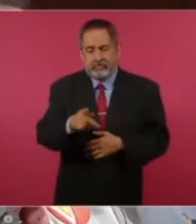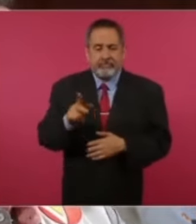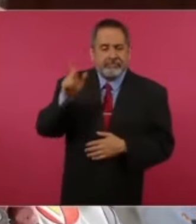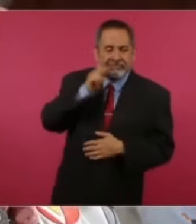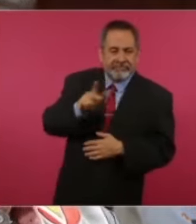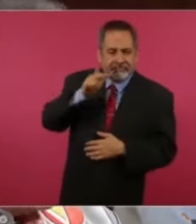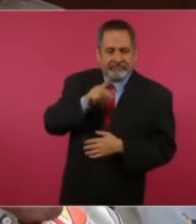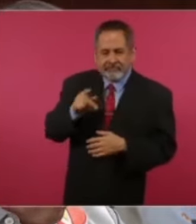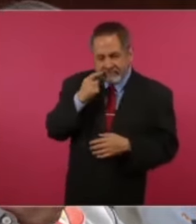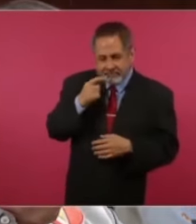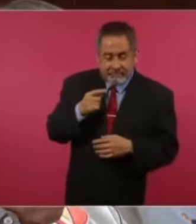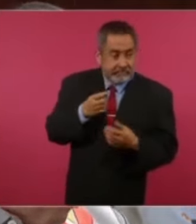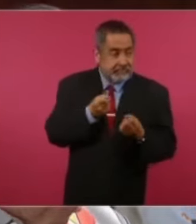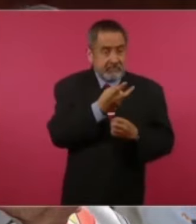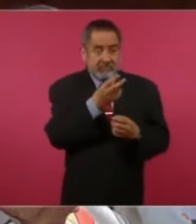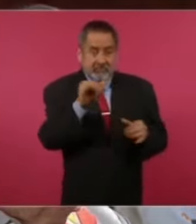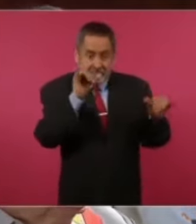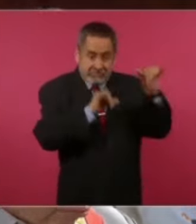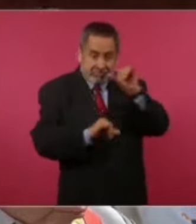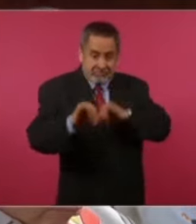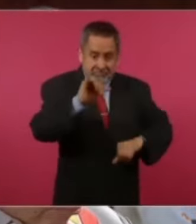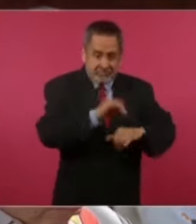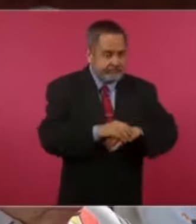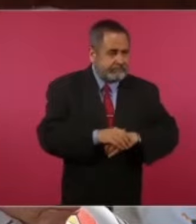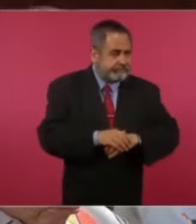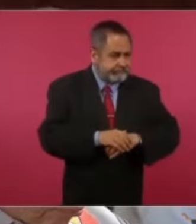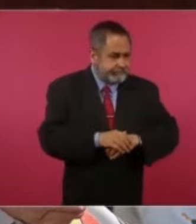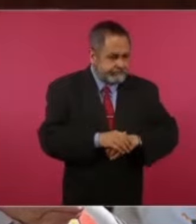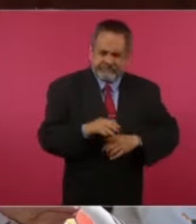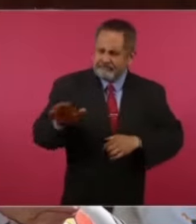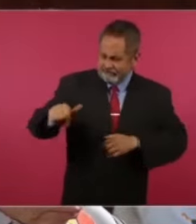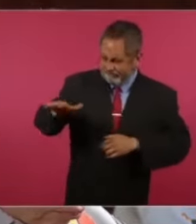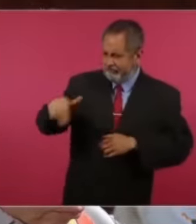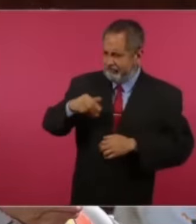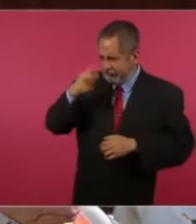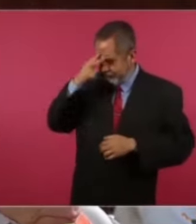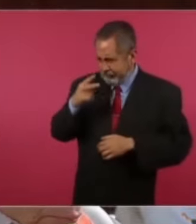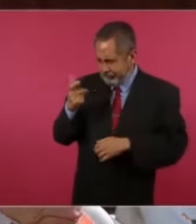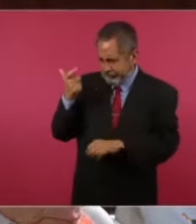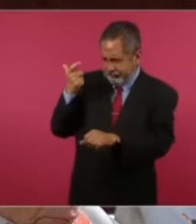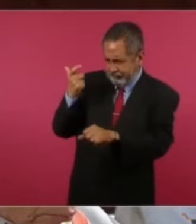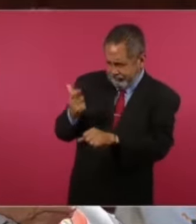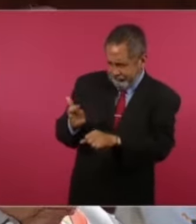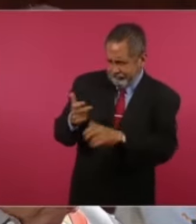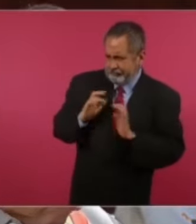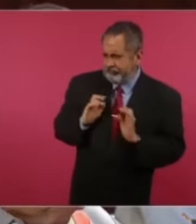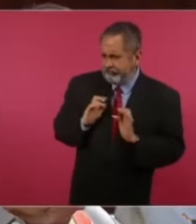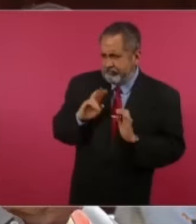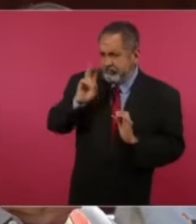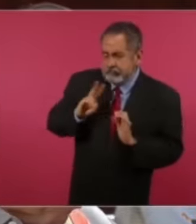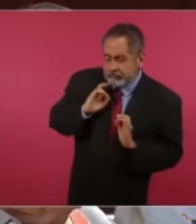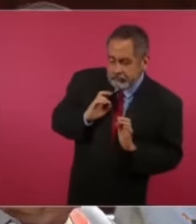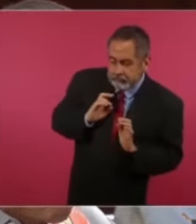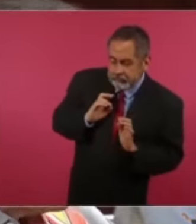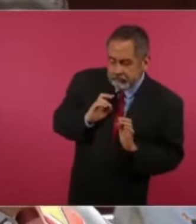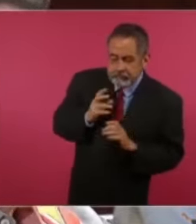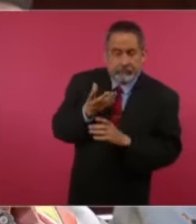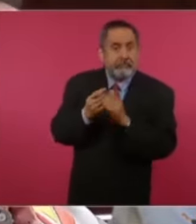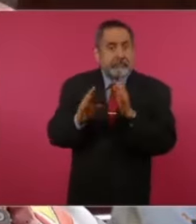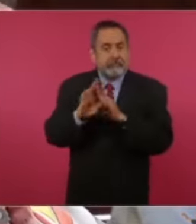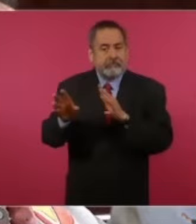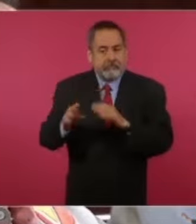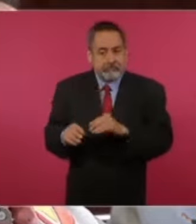Hay muchos laboratorios en Canadá que se dedican a contratar y sobre todo lo que más contratan son gente migrante.